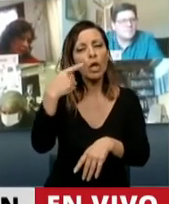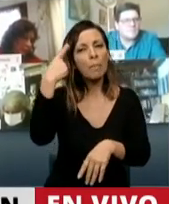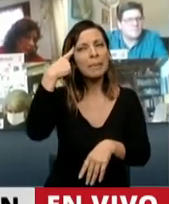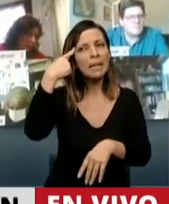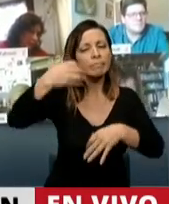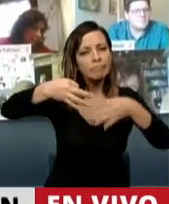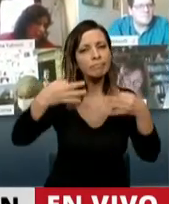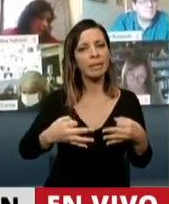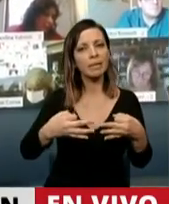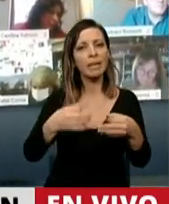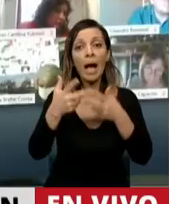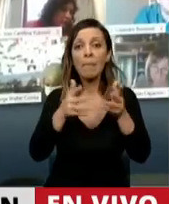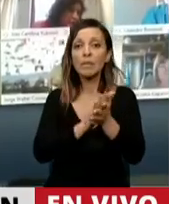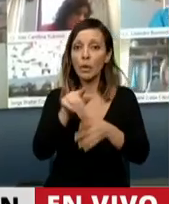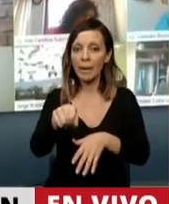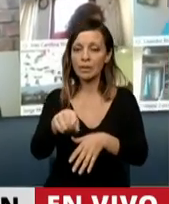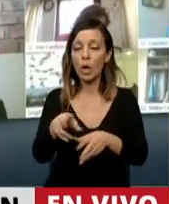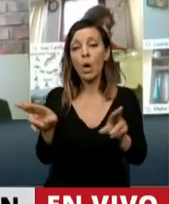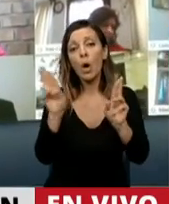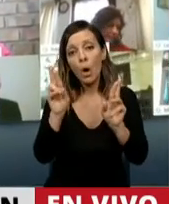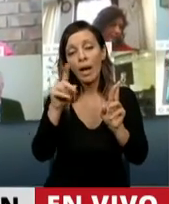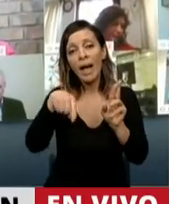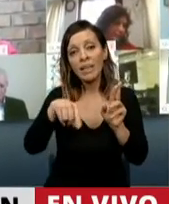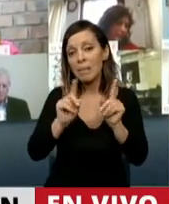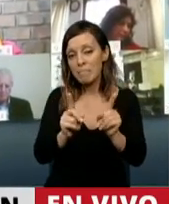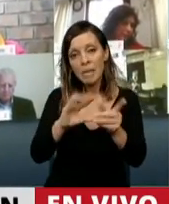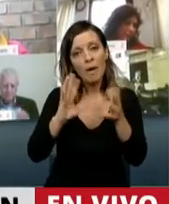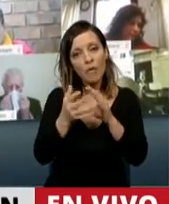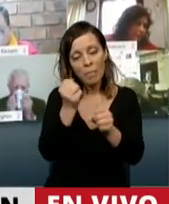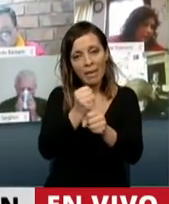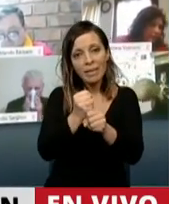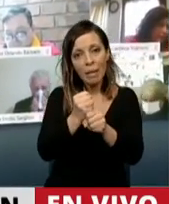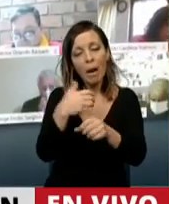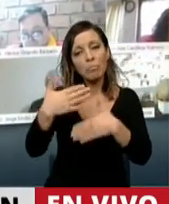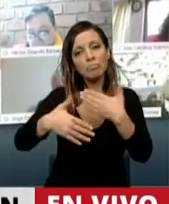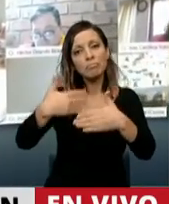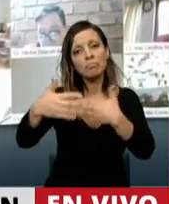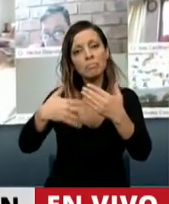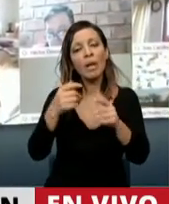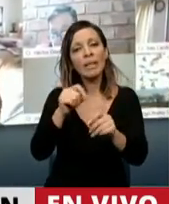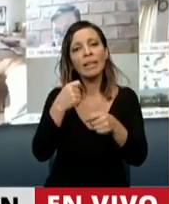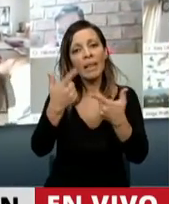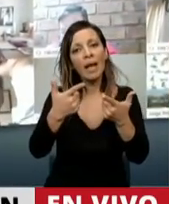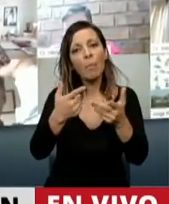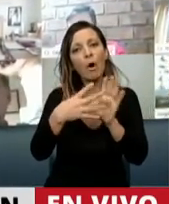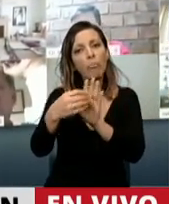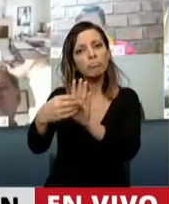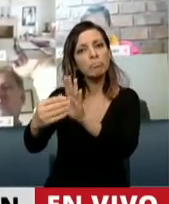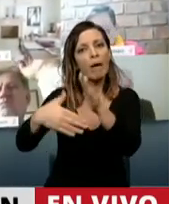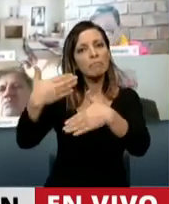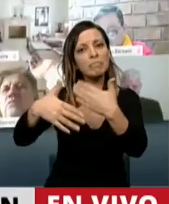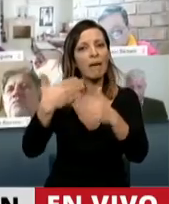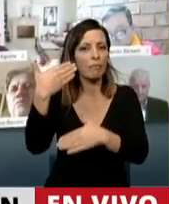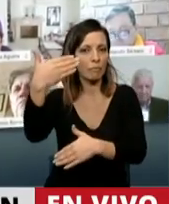me refería a esto. Espero que de esta forma de trabajo verdaderamente sea un ejemplo y que sigamos